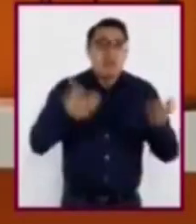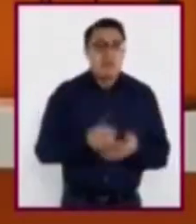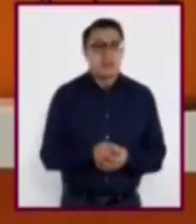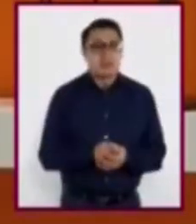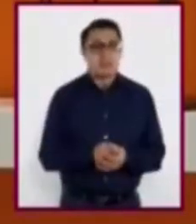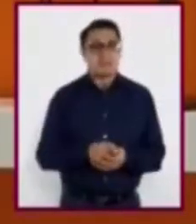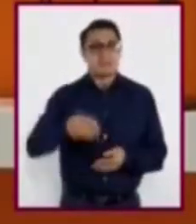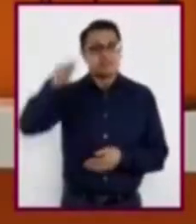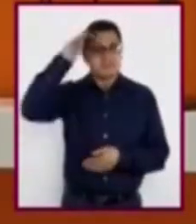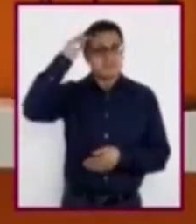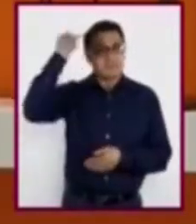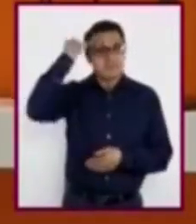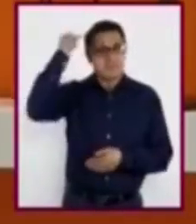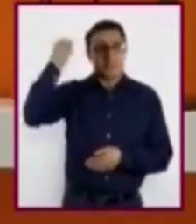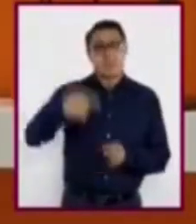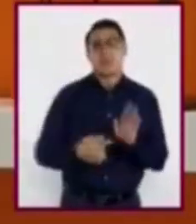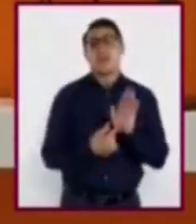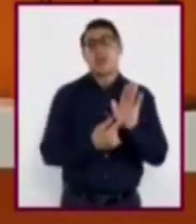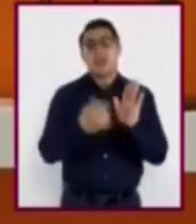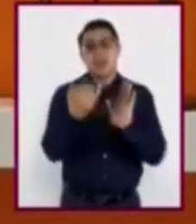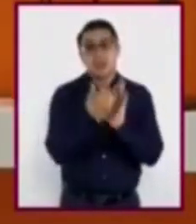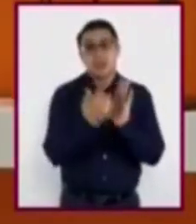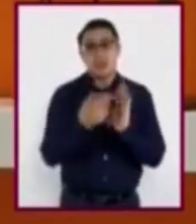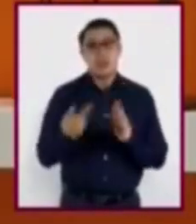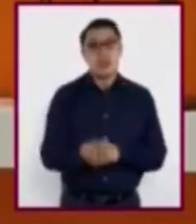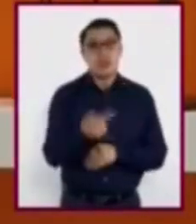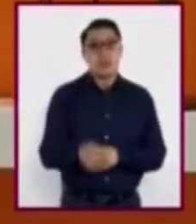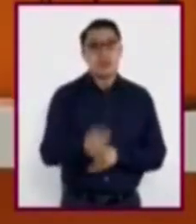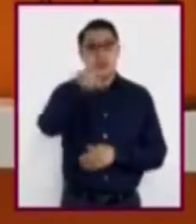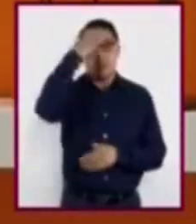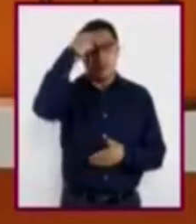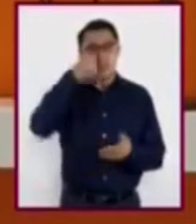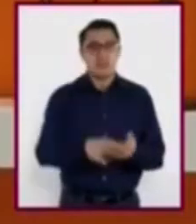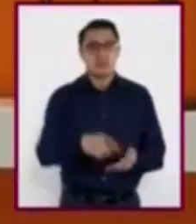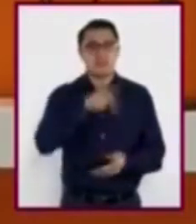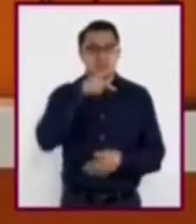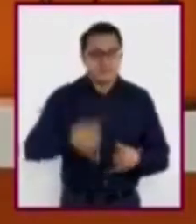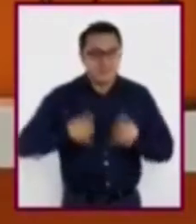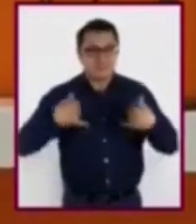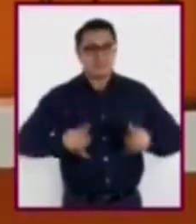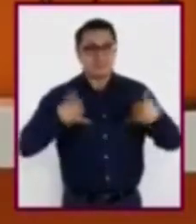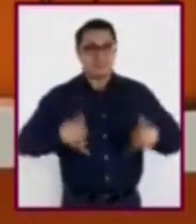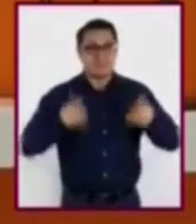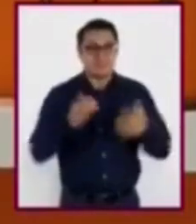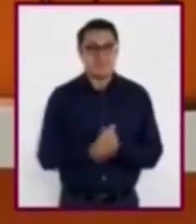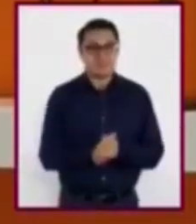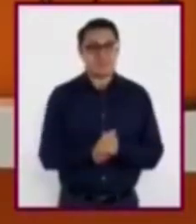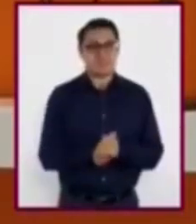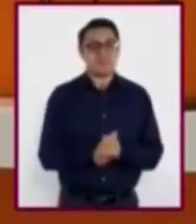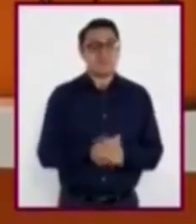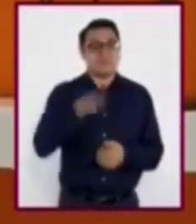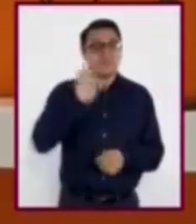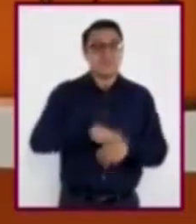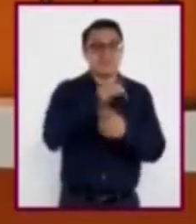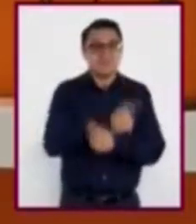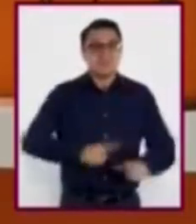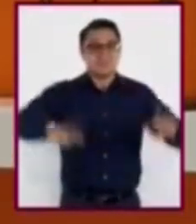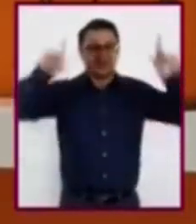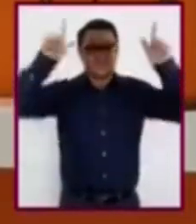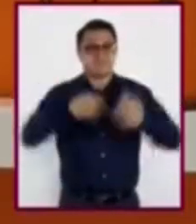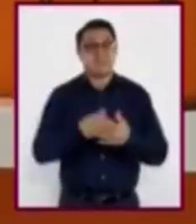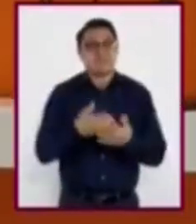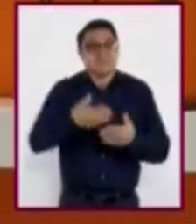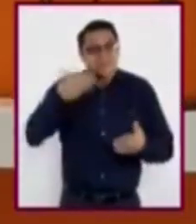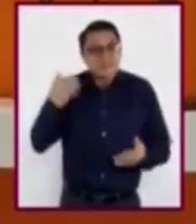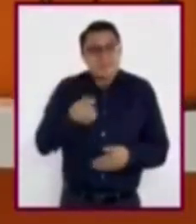preguntas. ¿Creen que los padres de estos adolescentes les dan mayor libertad ahora que cuando eran